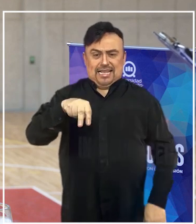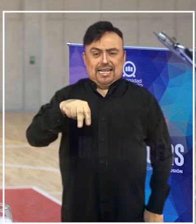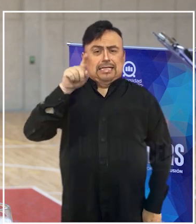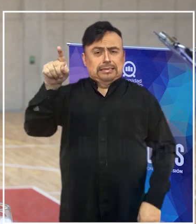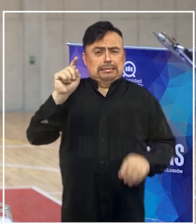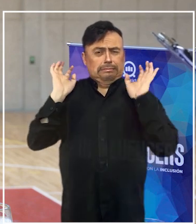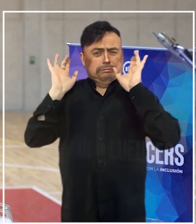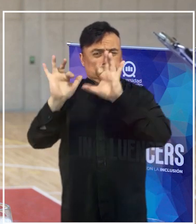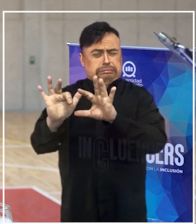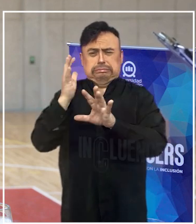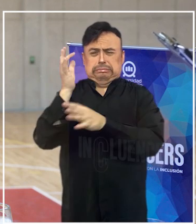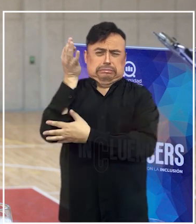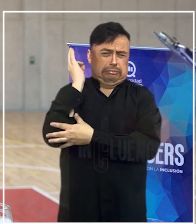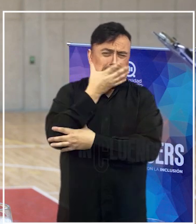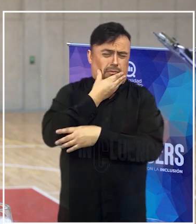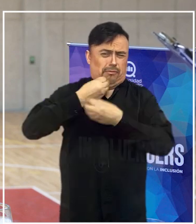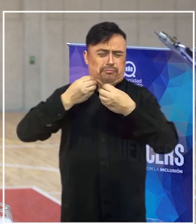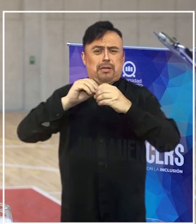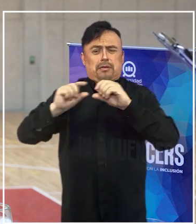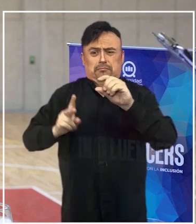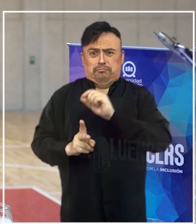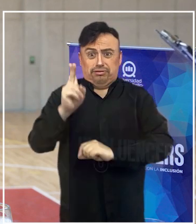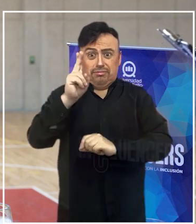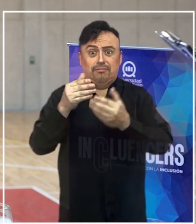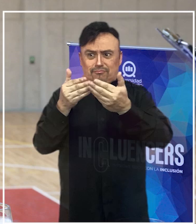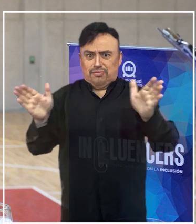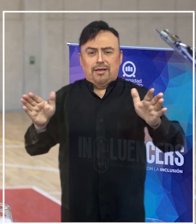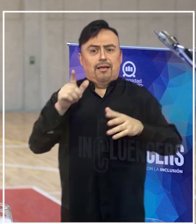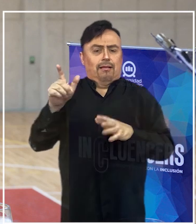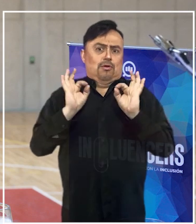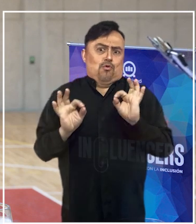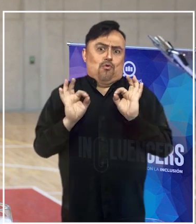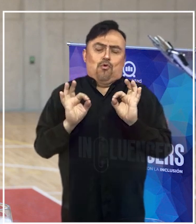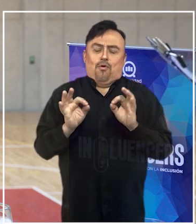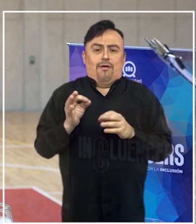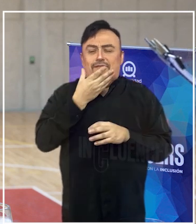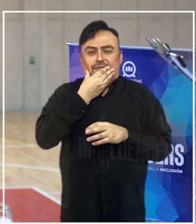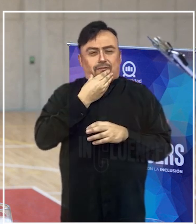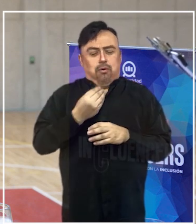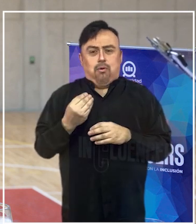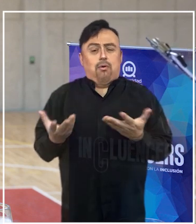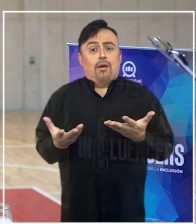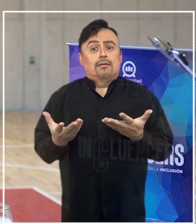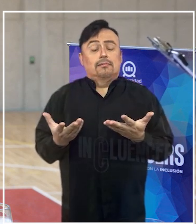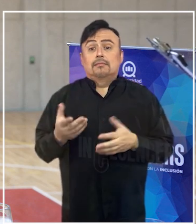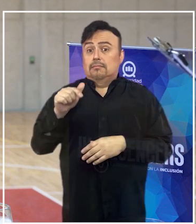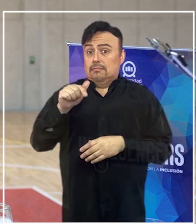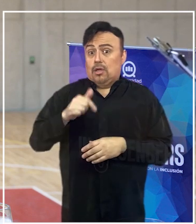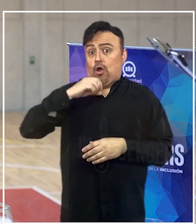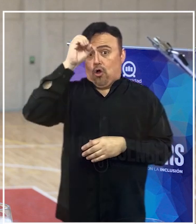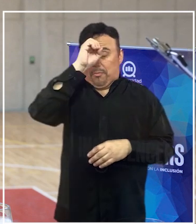una ceremonia maravillosa, que desarrolló unos juegos realmente fantásticos y que son, en mi opinión, también